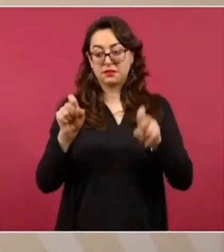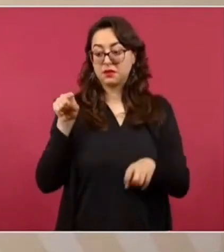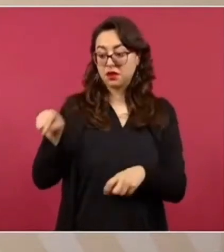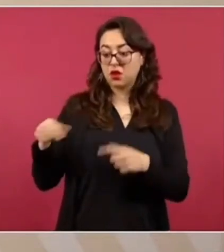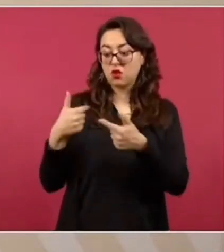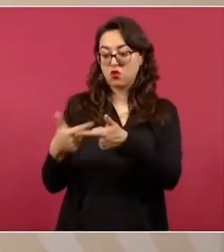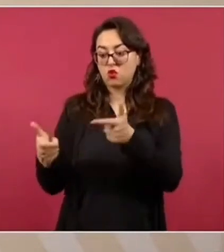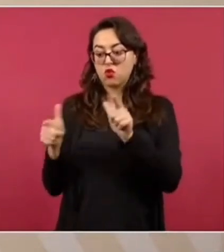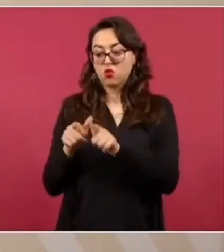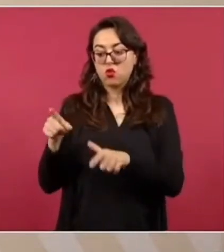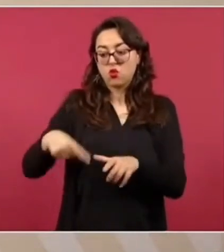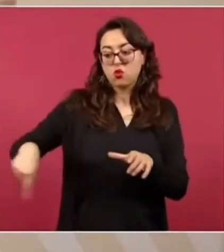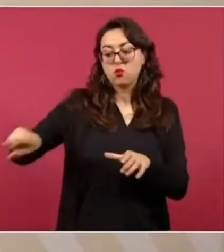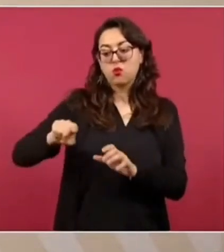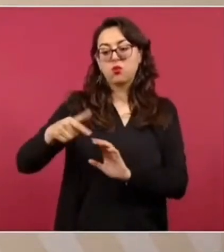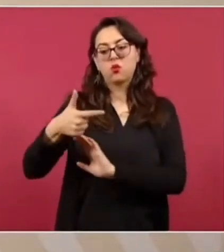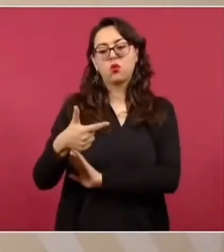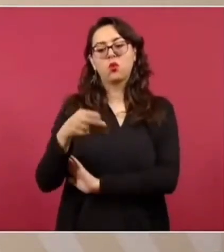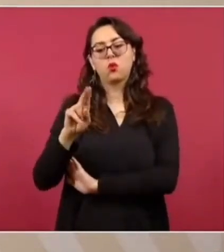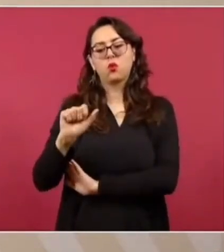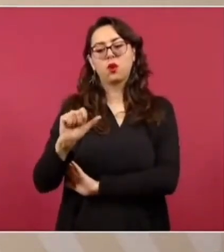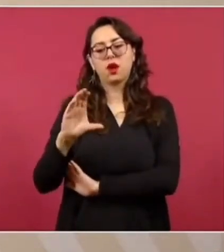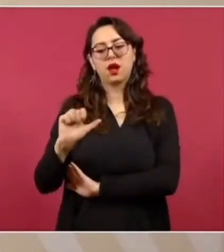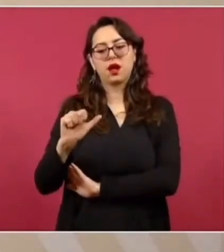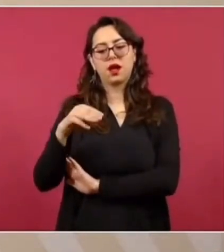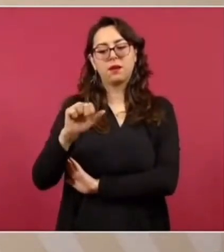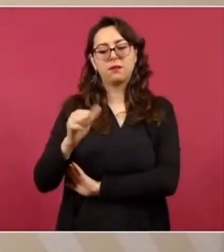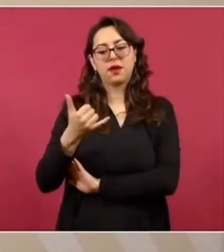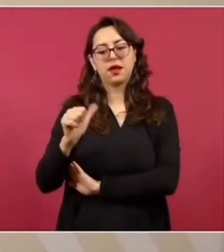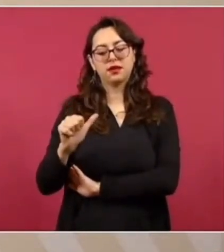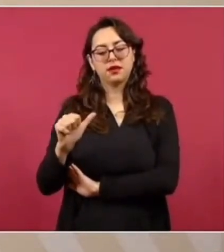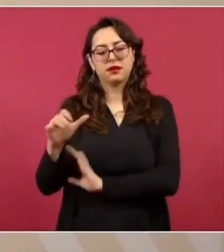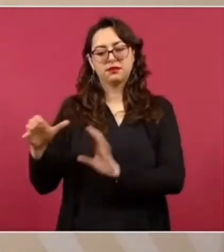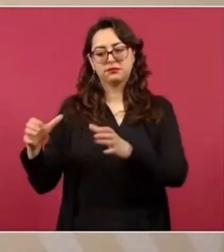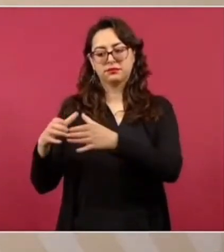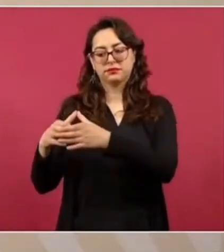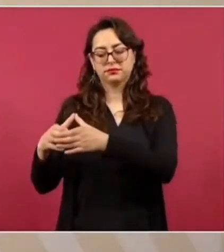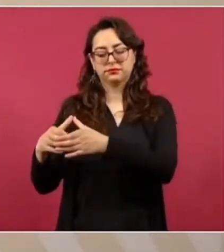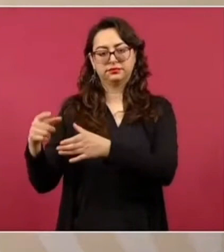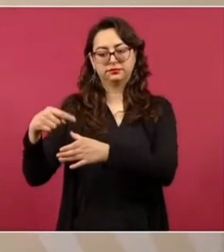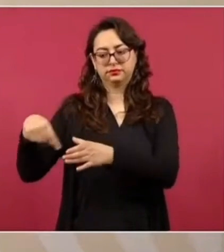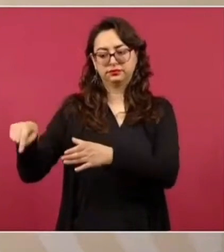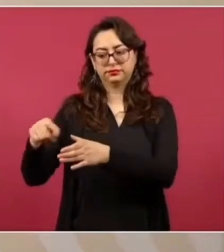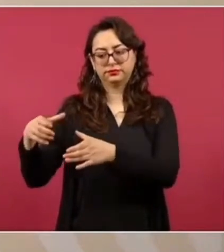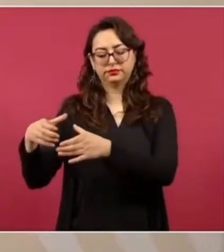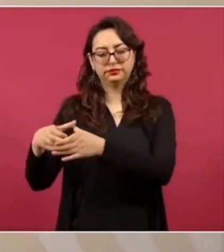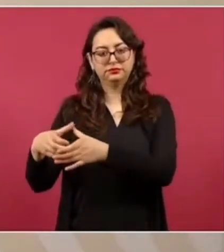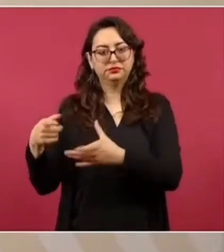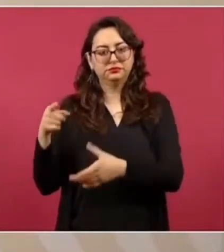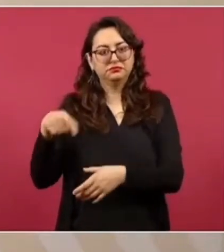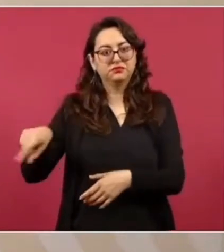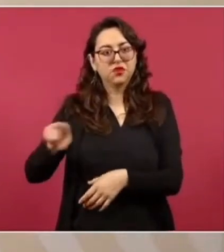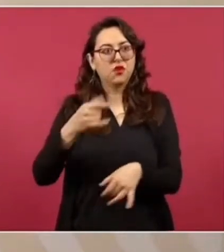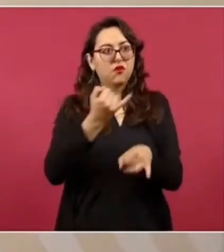alguien me comentaba ayer mismo de que este hackeo